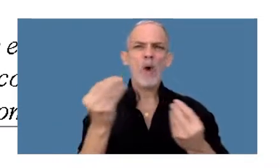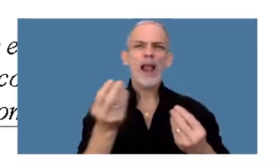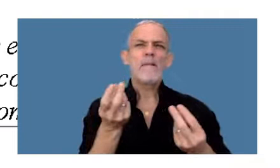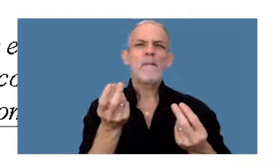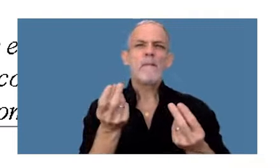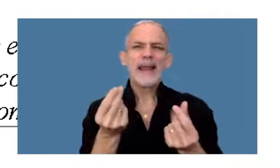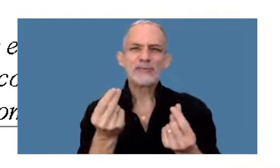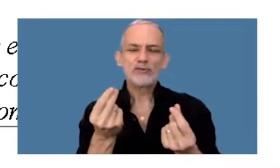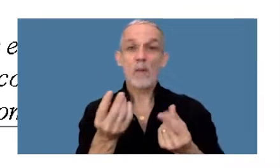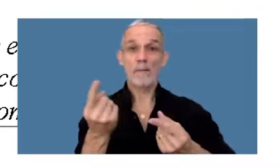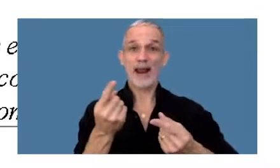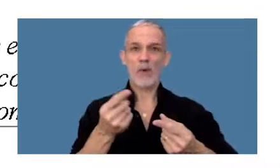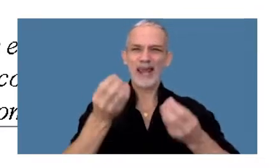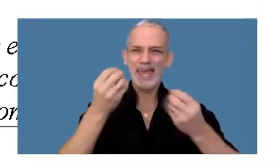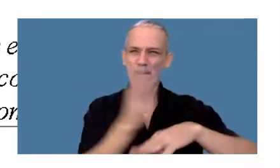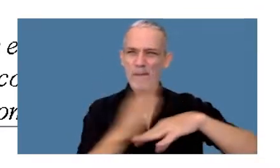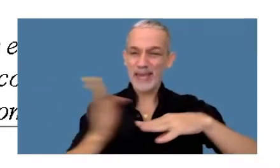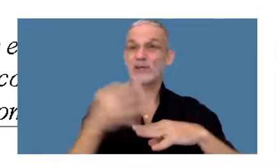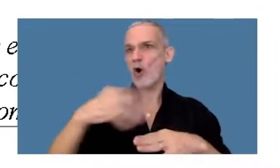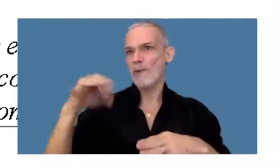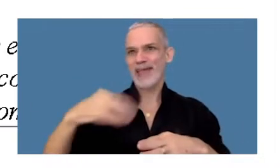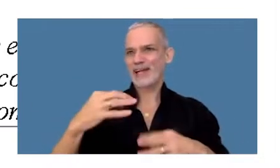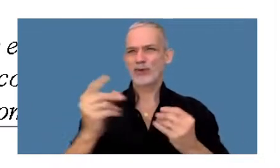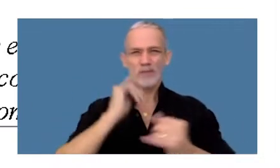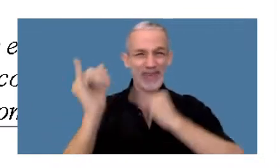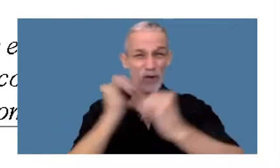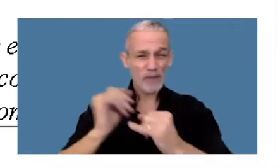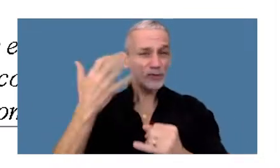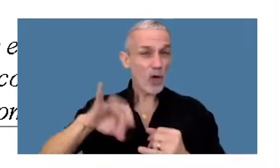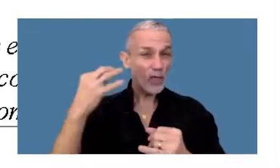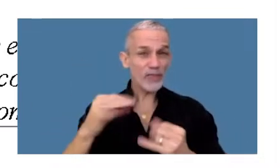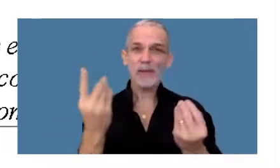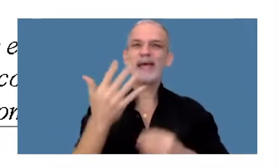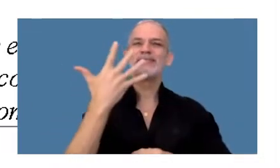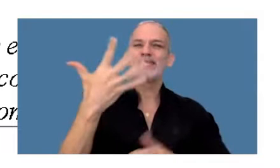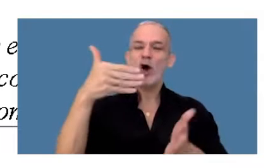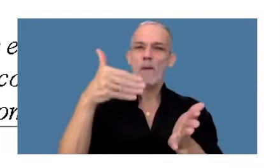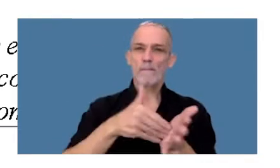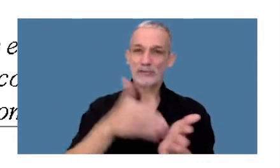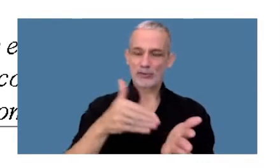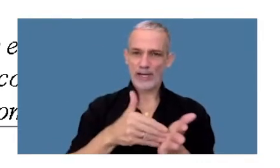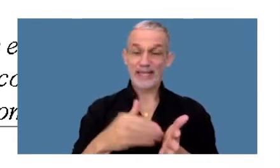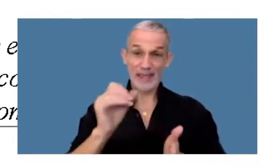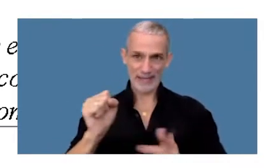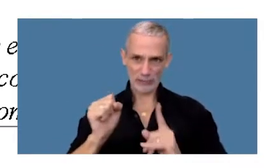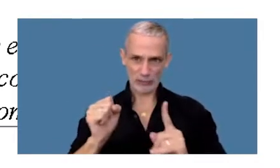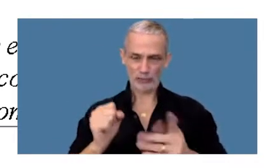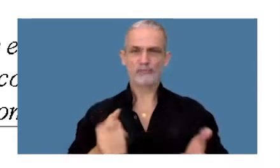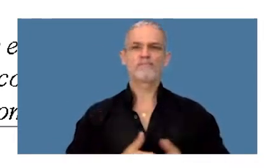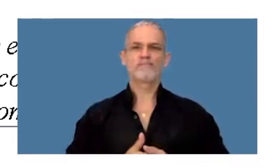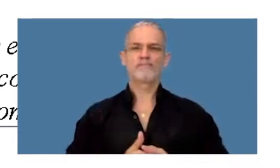monto para el cual nace la obligación de este régimen informativo que es de 5 millones de pesos.